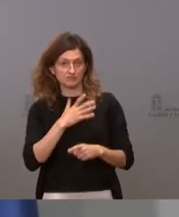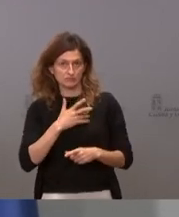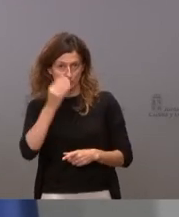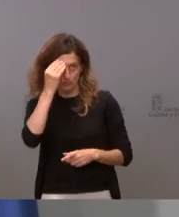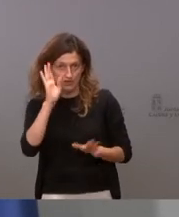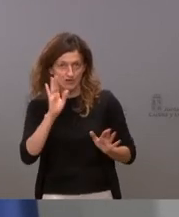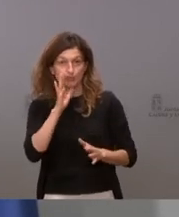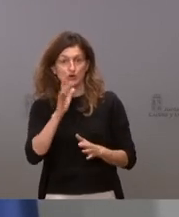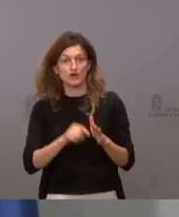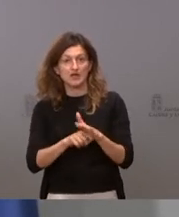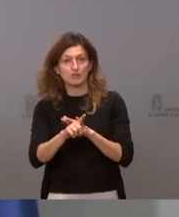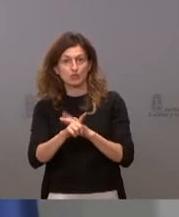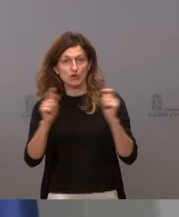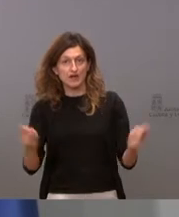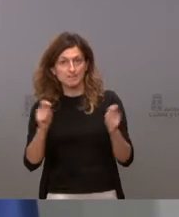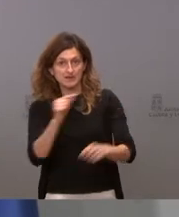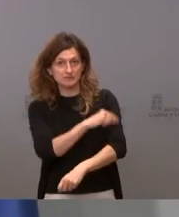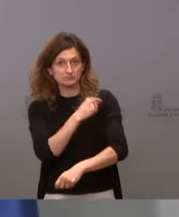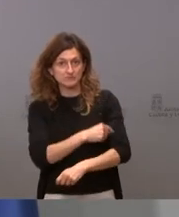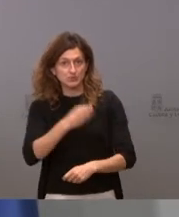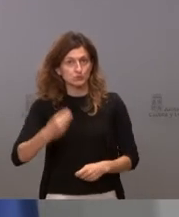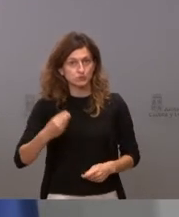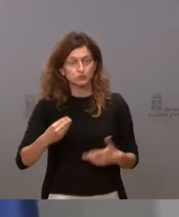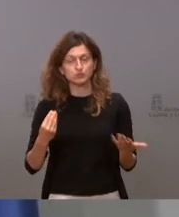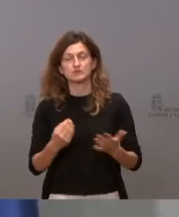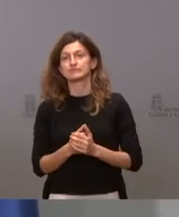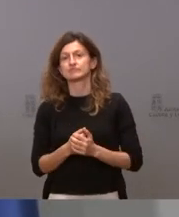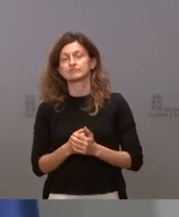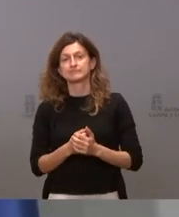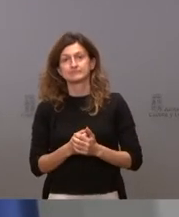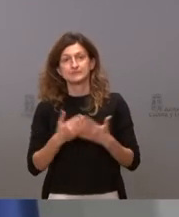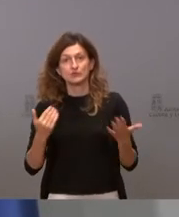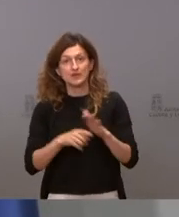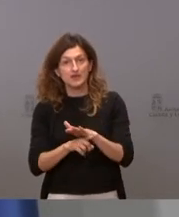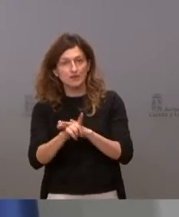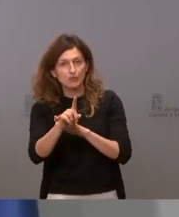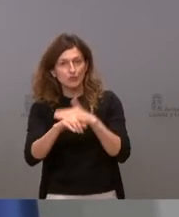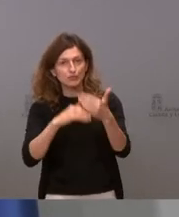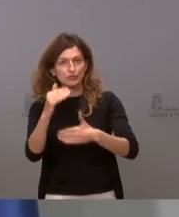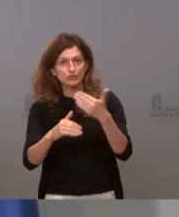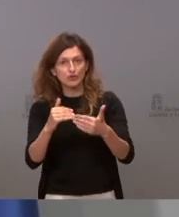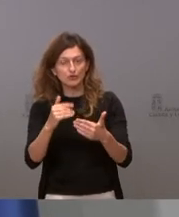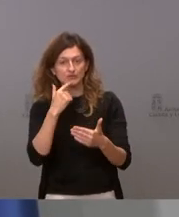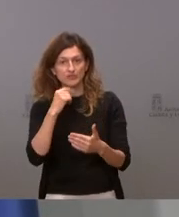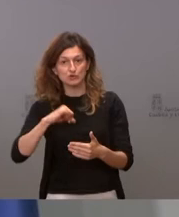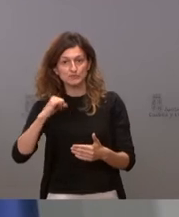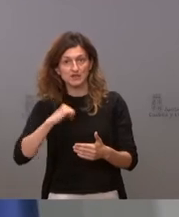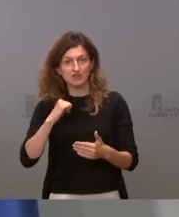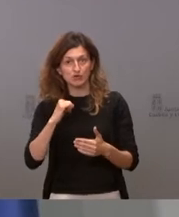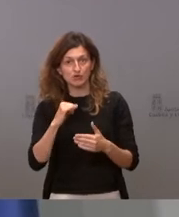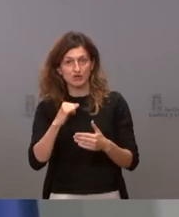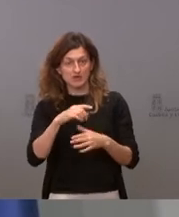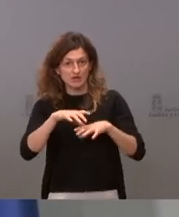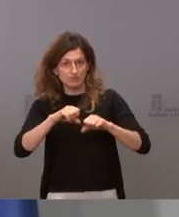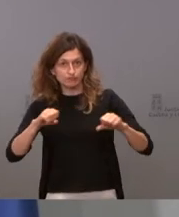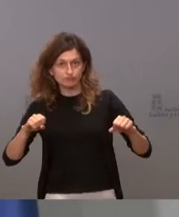la evolución de la campaña de vacunación es muy buena y la evolución de nuestra saturación hospitalaria es también